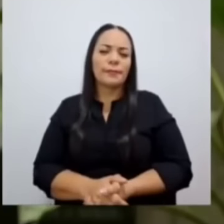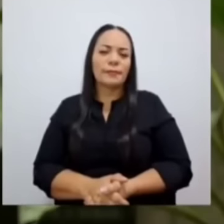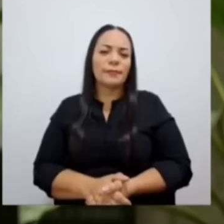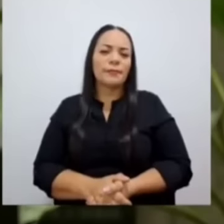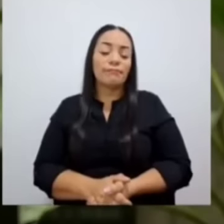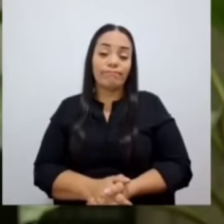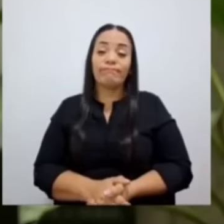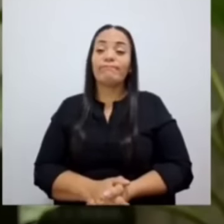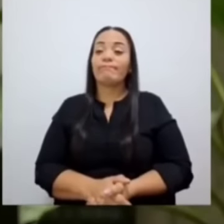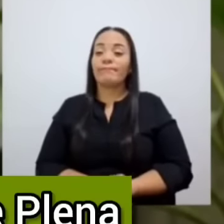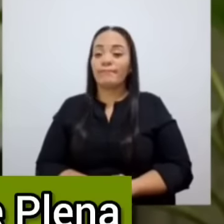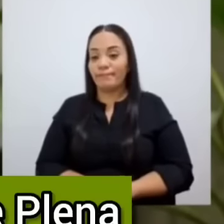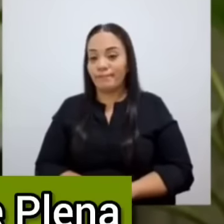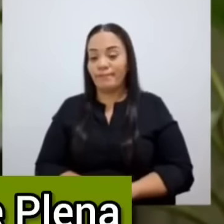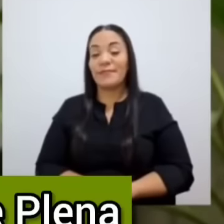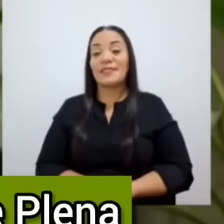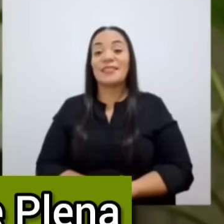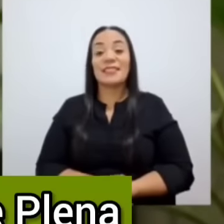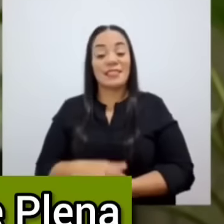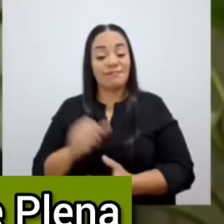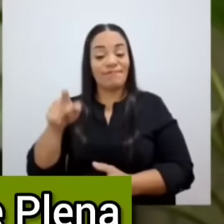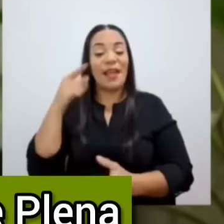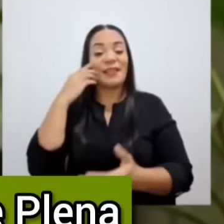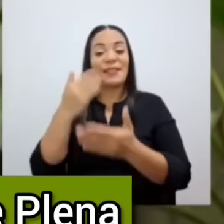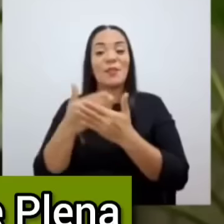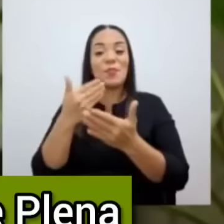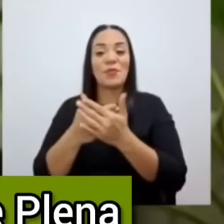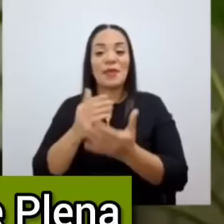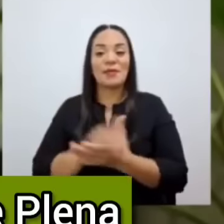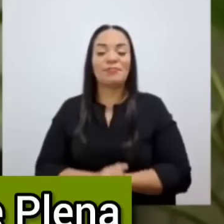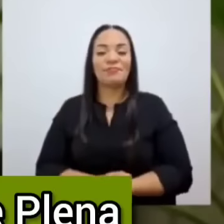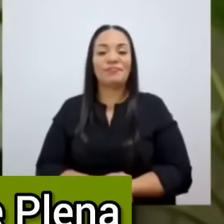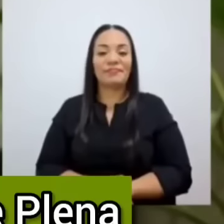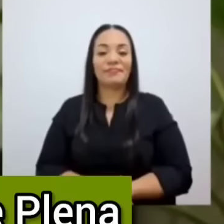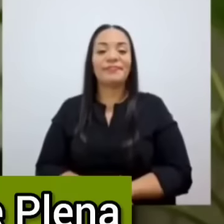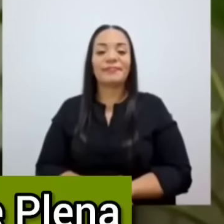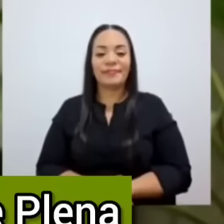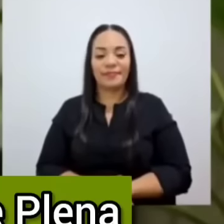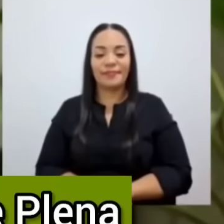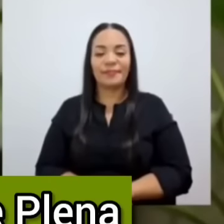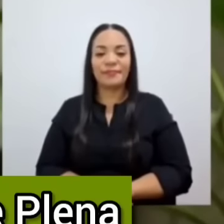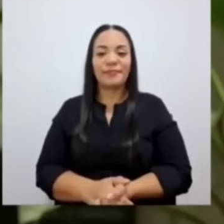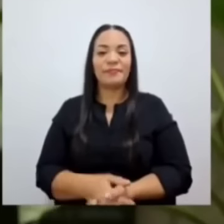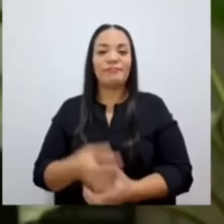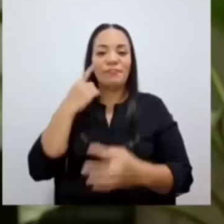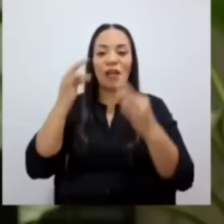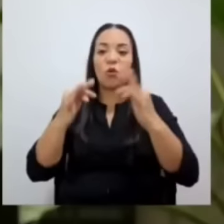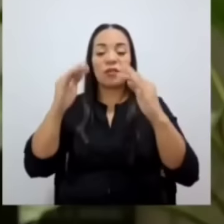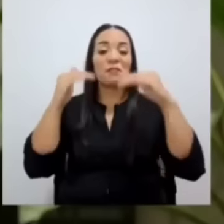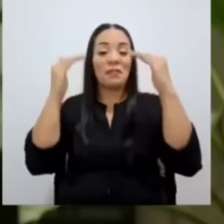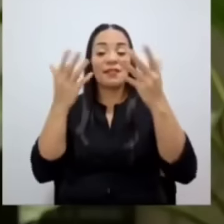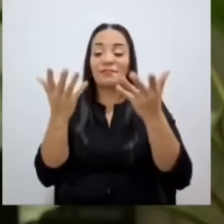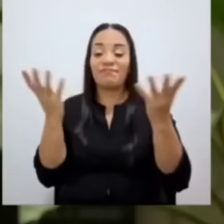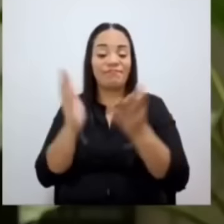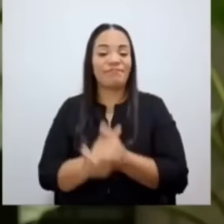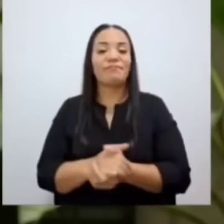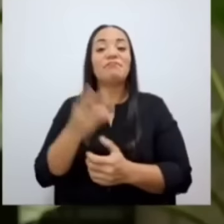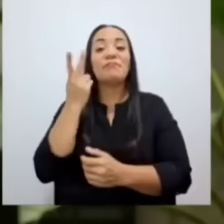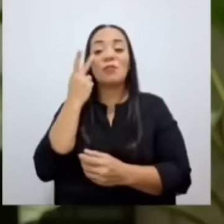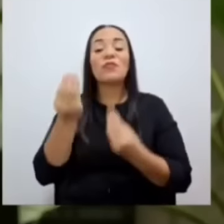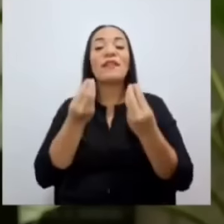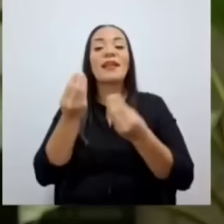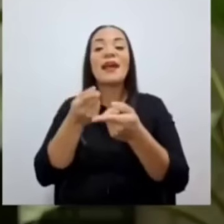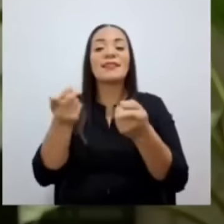¿Sí? Aquí está la prueba del ácido de esa Corte Plena. Vamos a ver qué hacen.